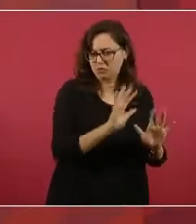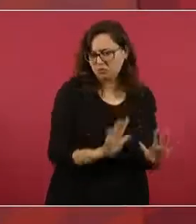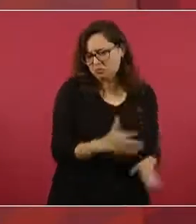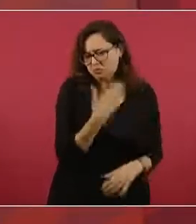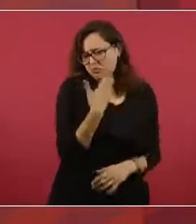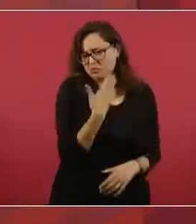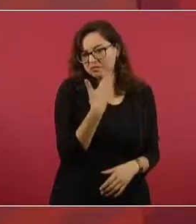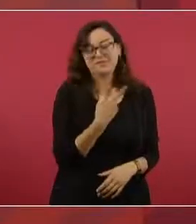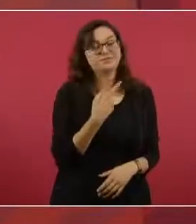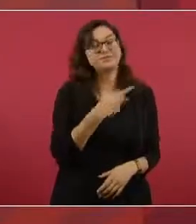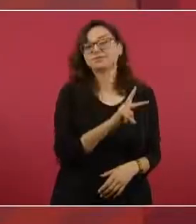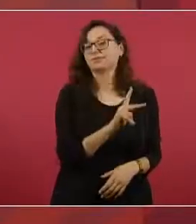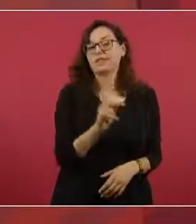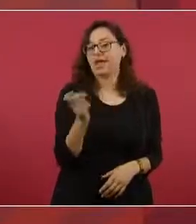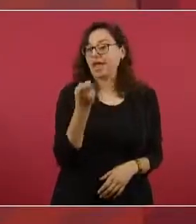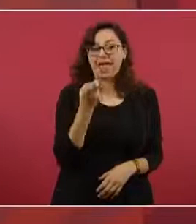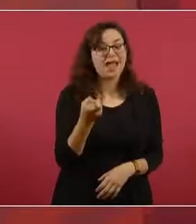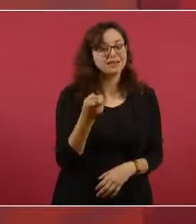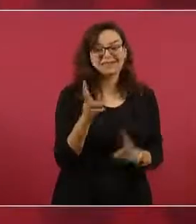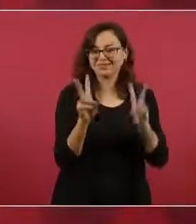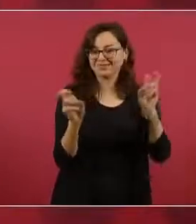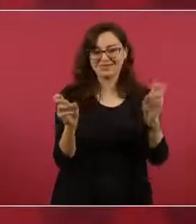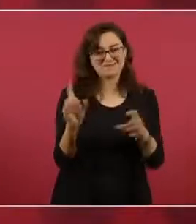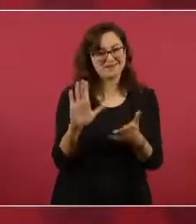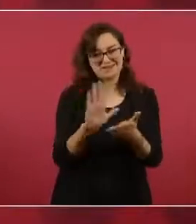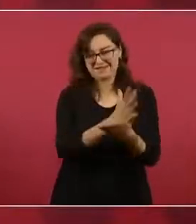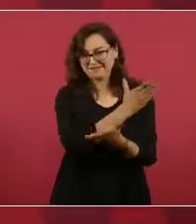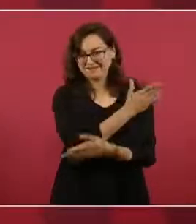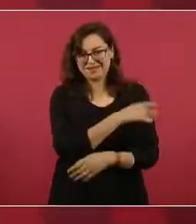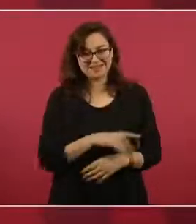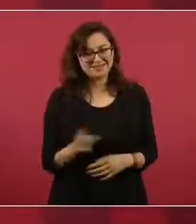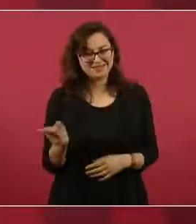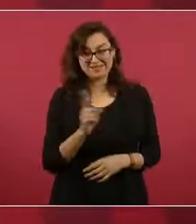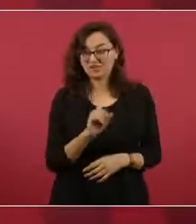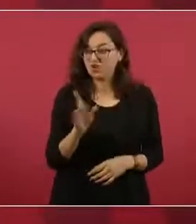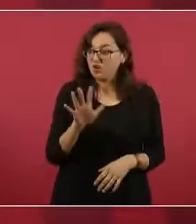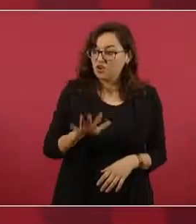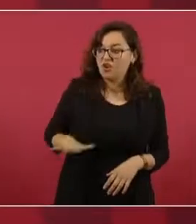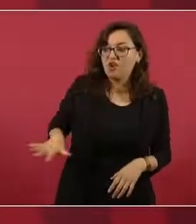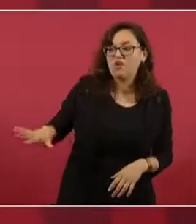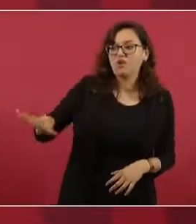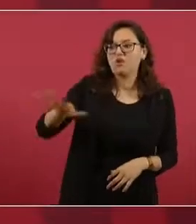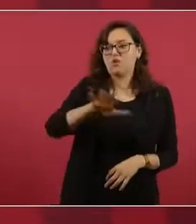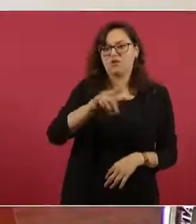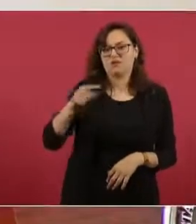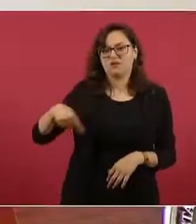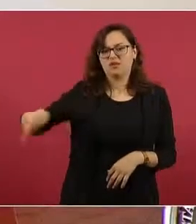de este sistema que se estableció,